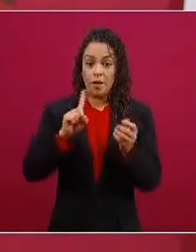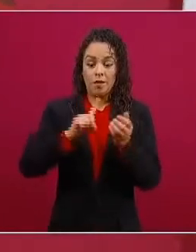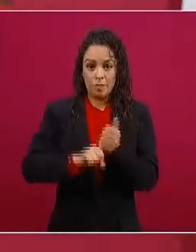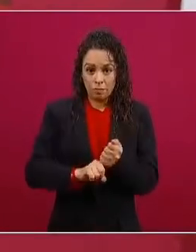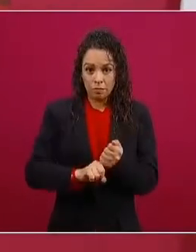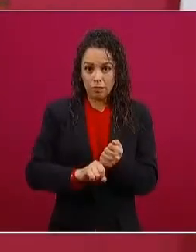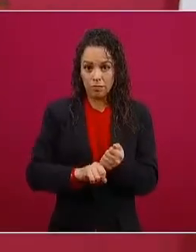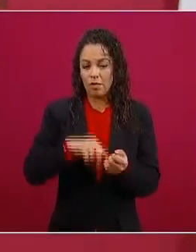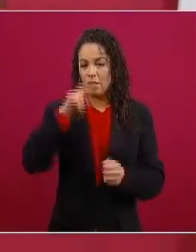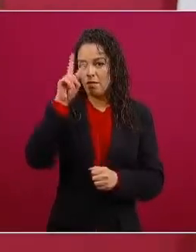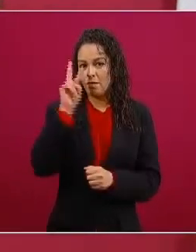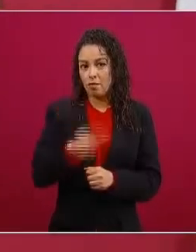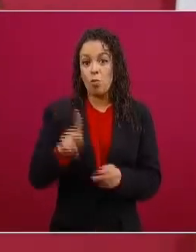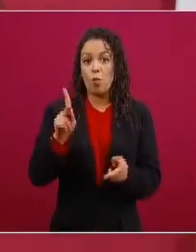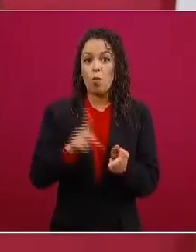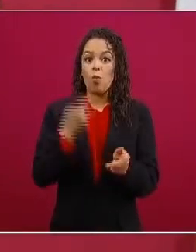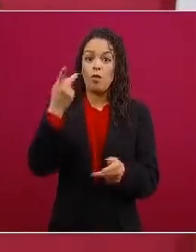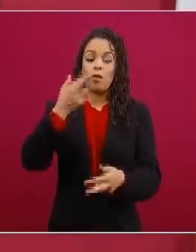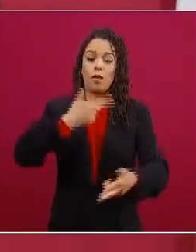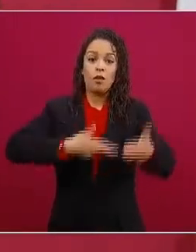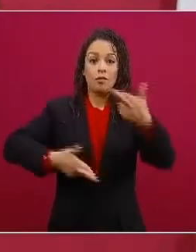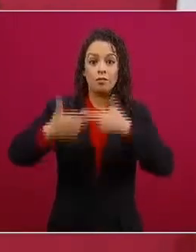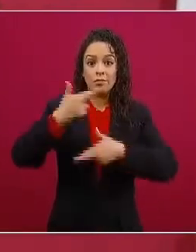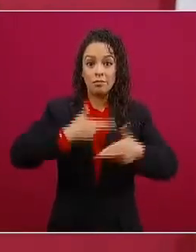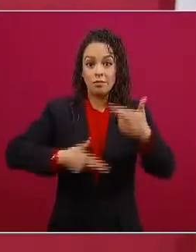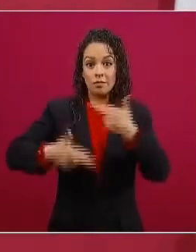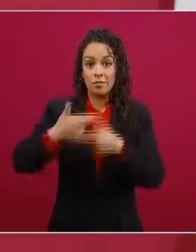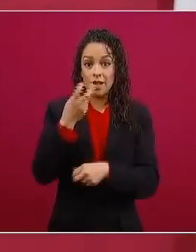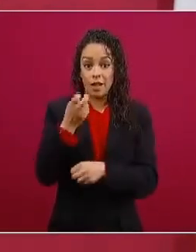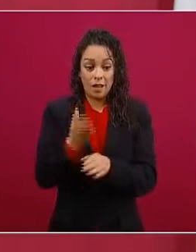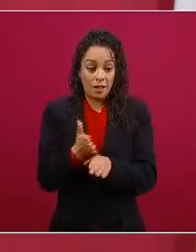a lo mismo